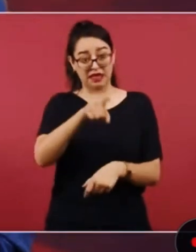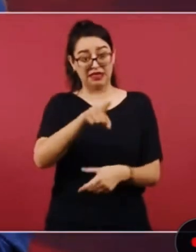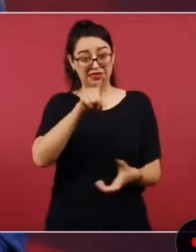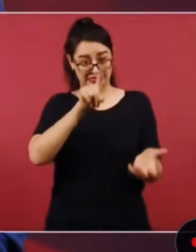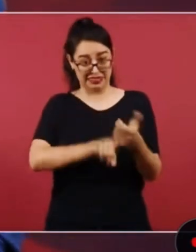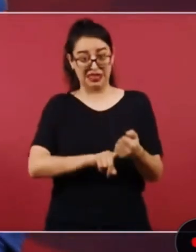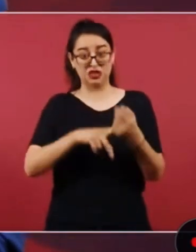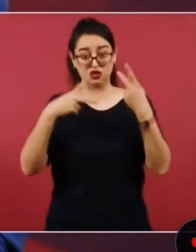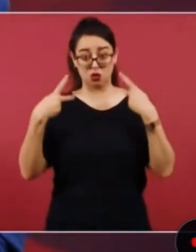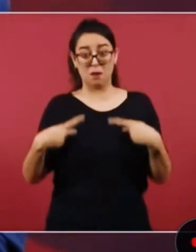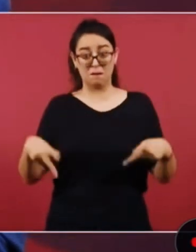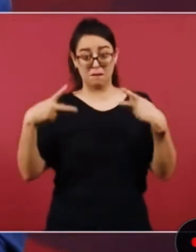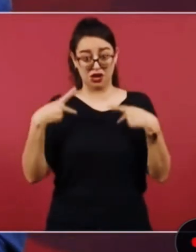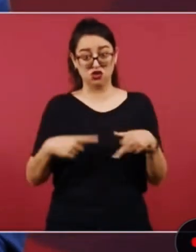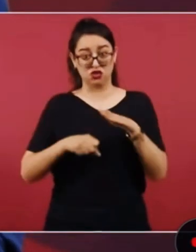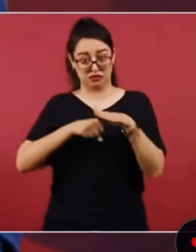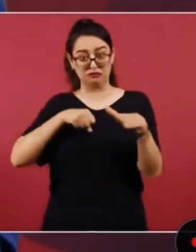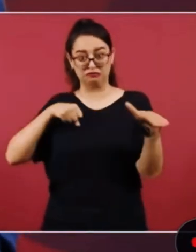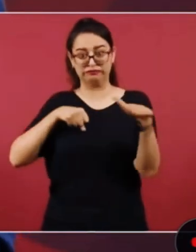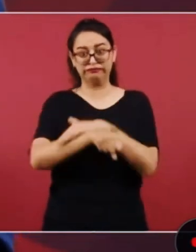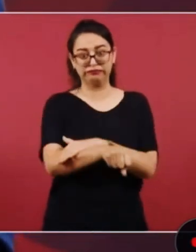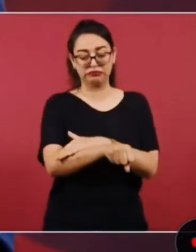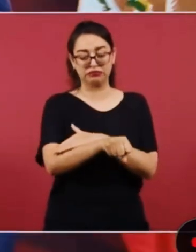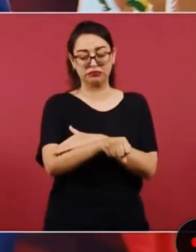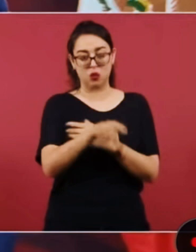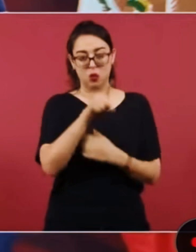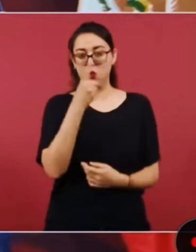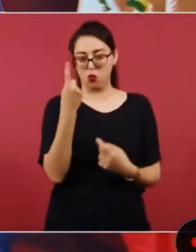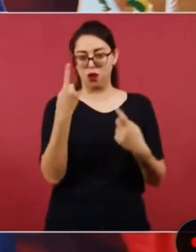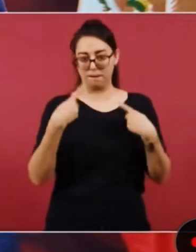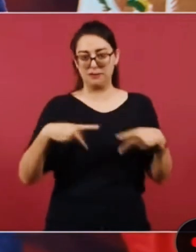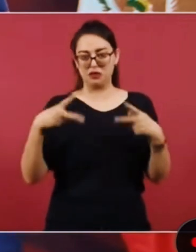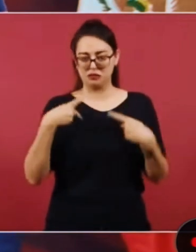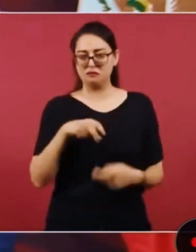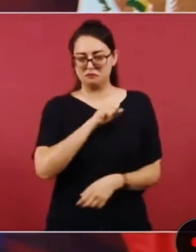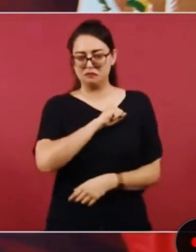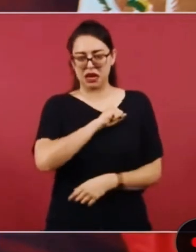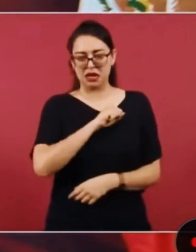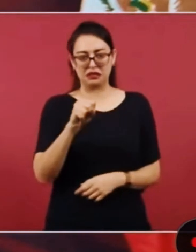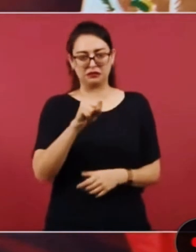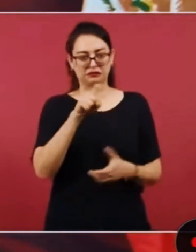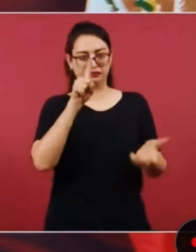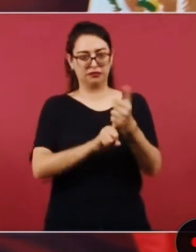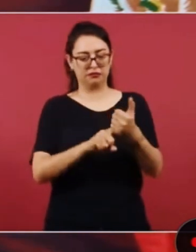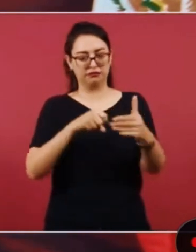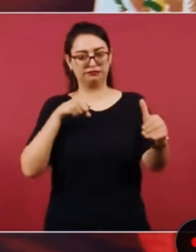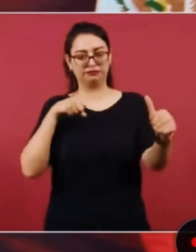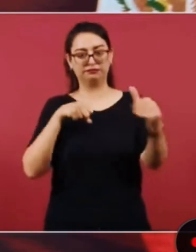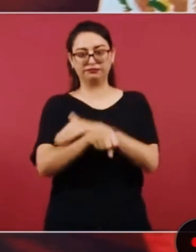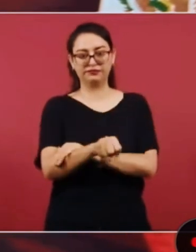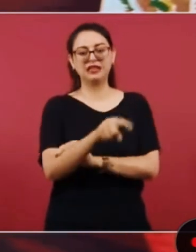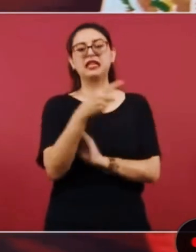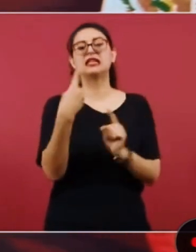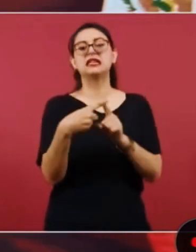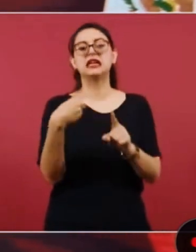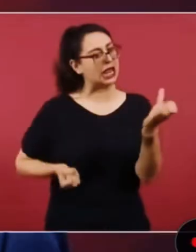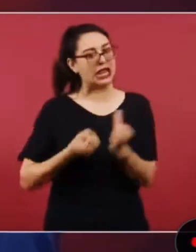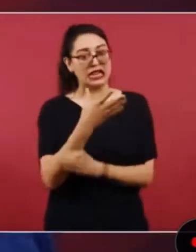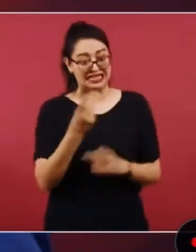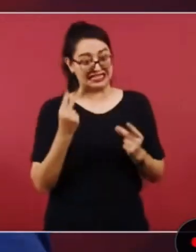ya ni siquiera veinticuatro horas en tres horas dejara libre al güero palma